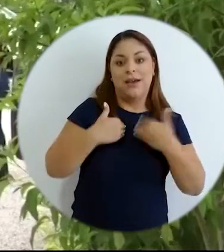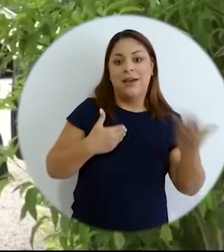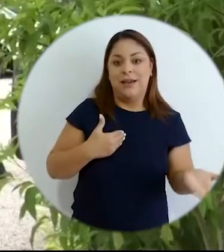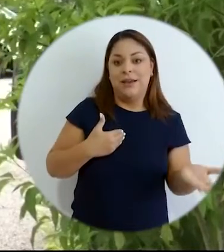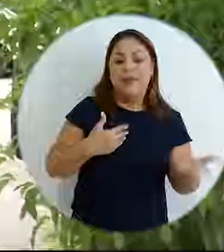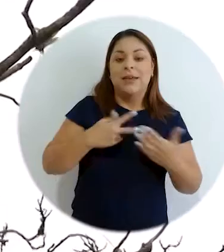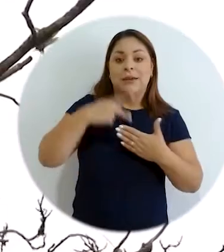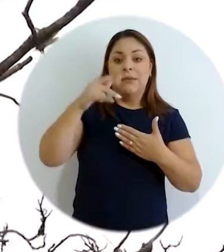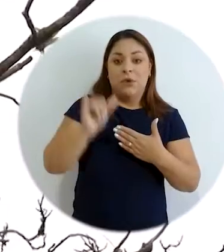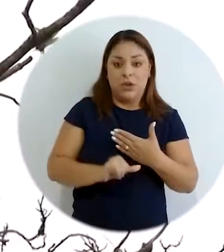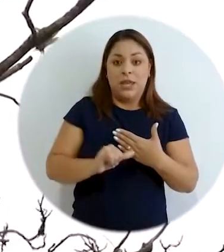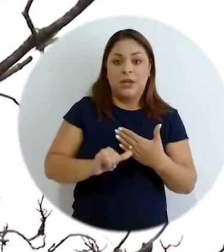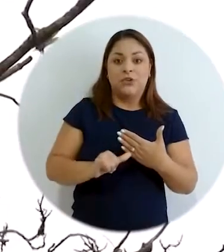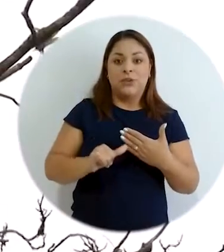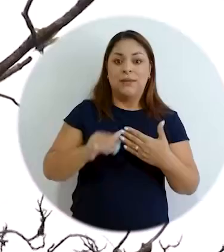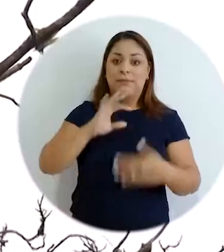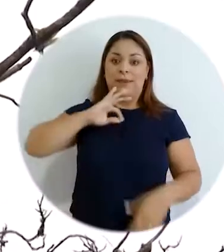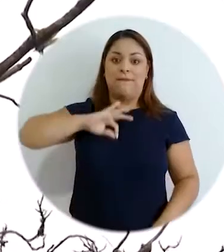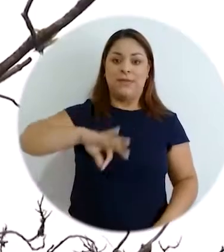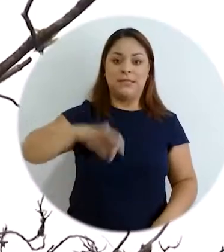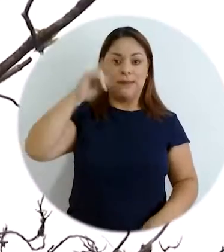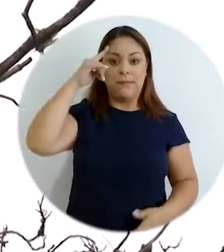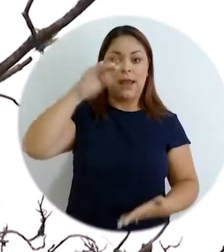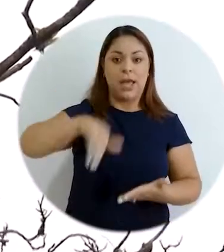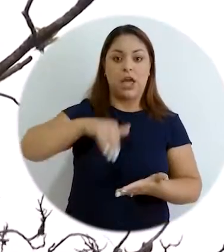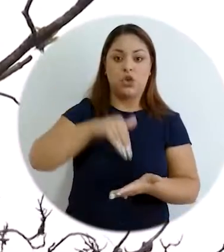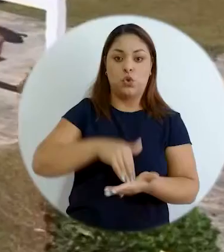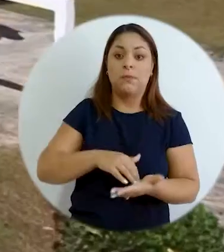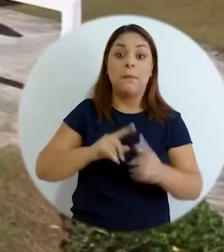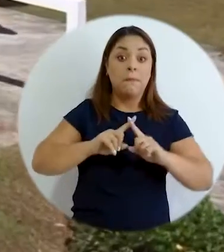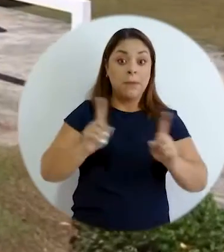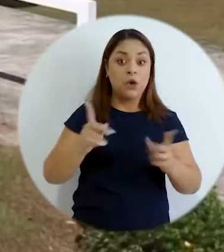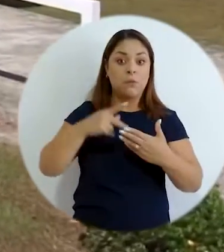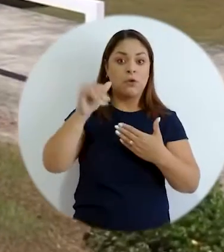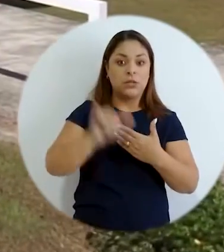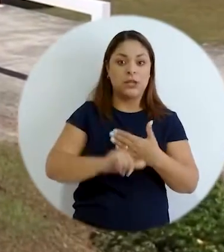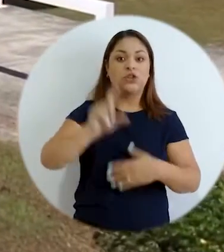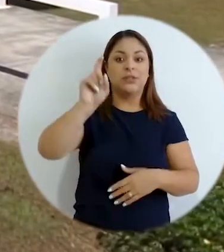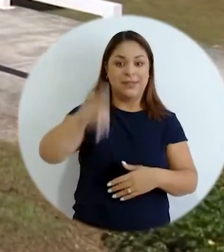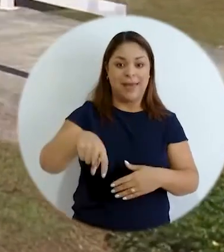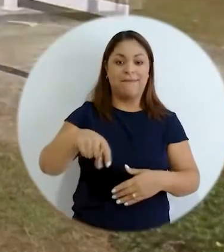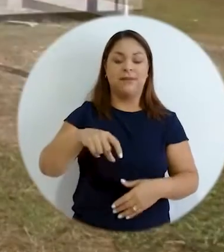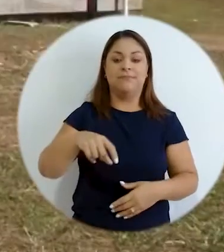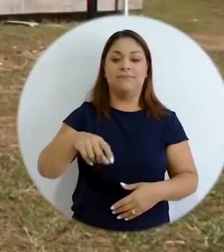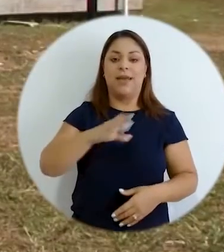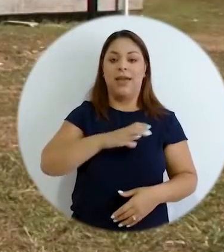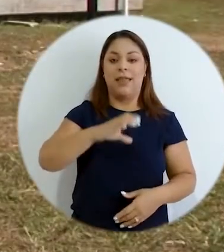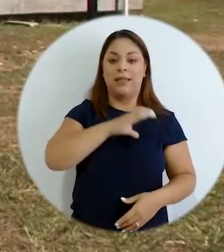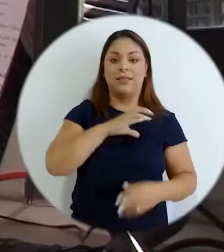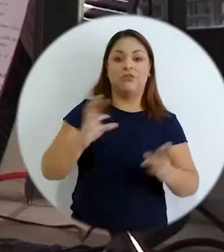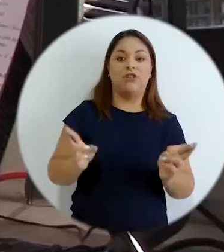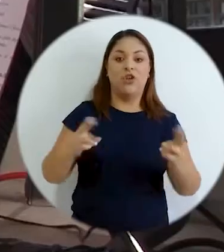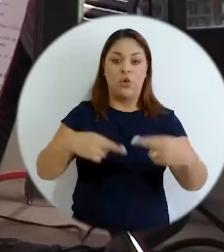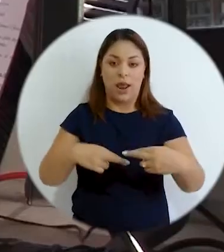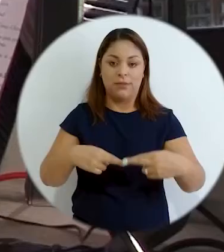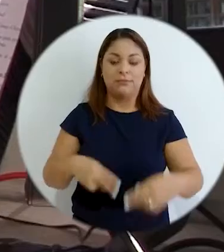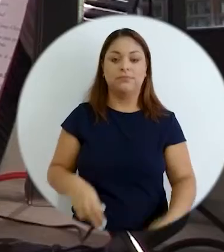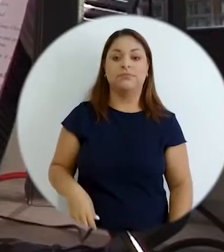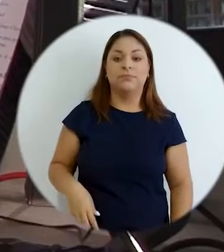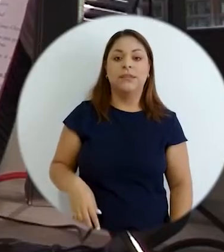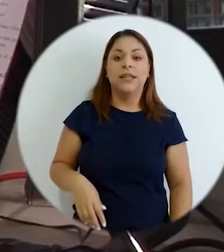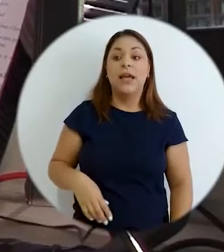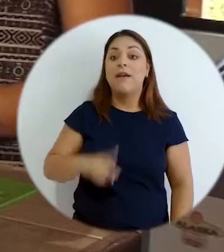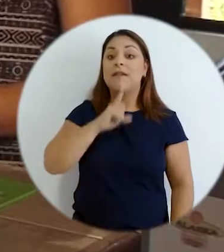eventualmente va a desarrollar algún proyecto que beneficie directamente un cantón pero los proyectos tienen que ser de carácter regional entonces la planta de